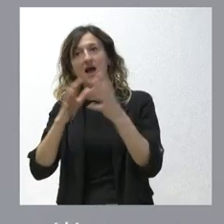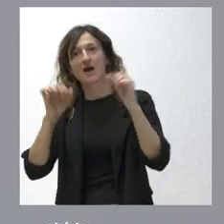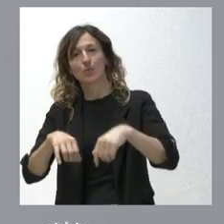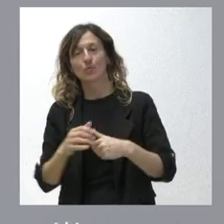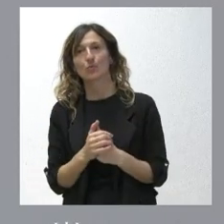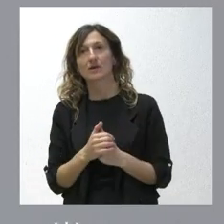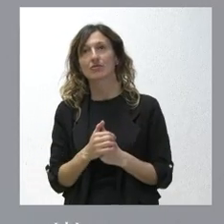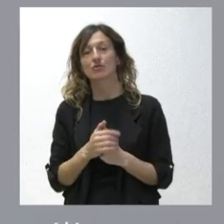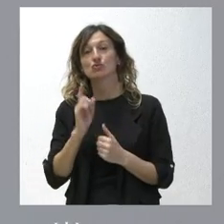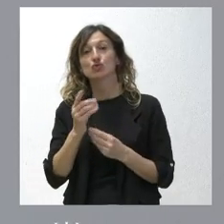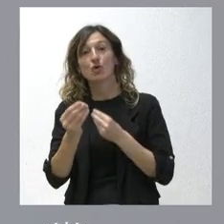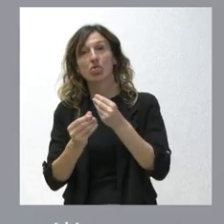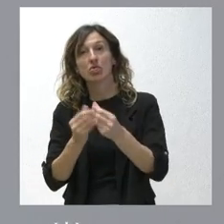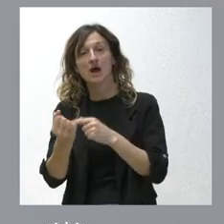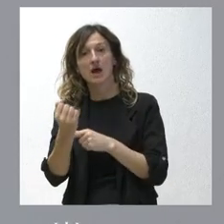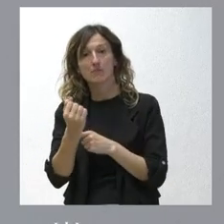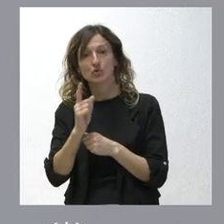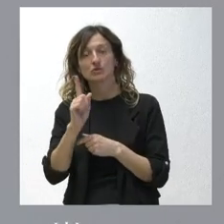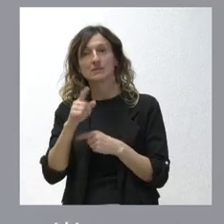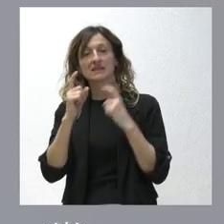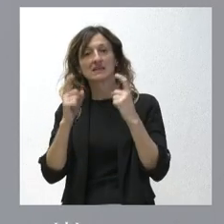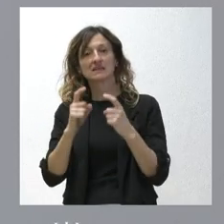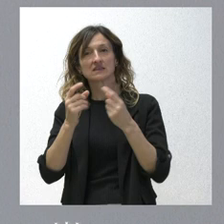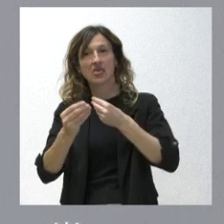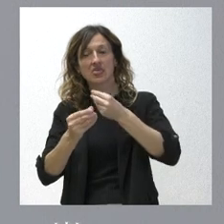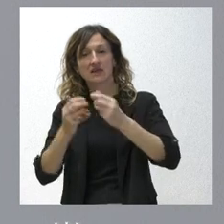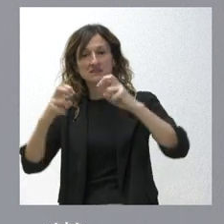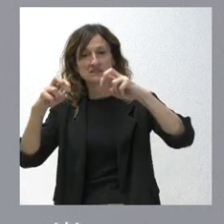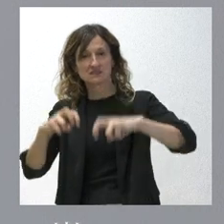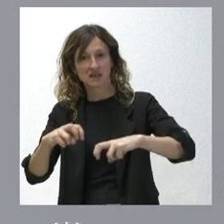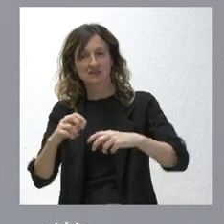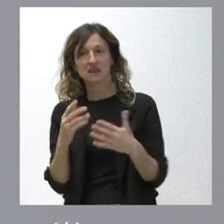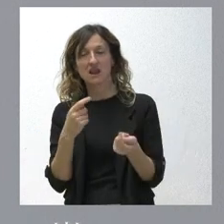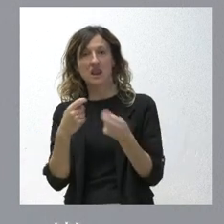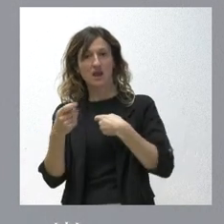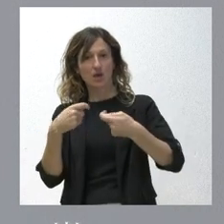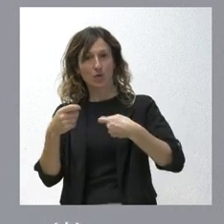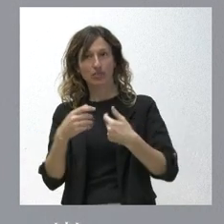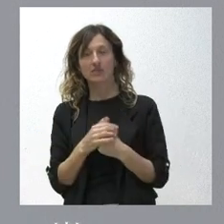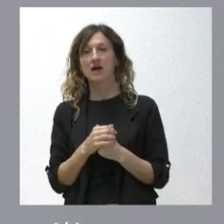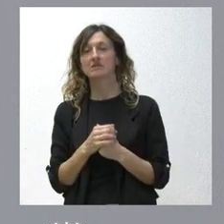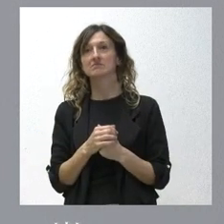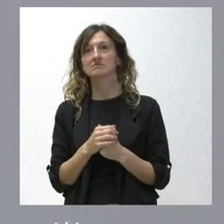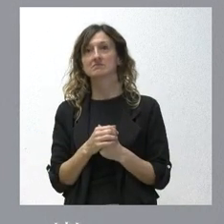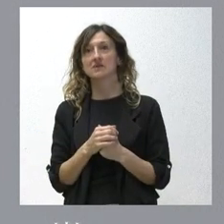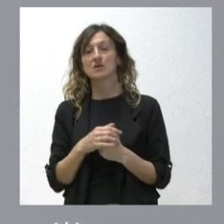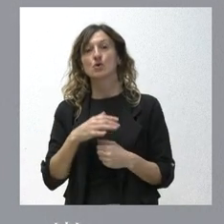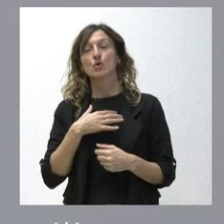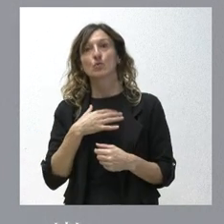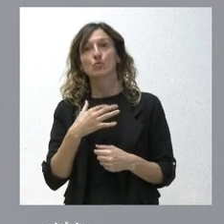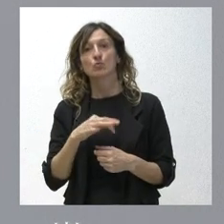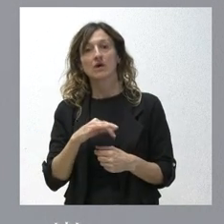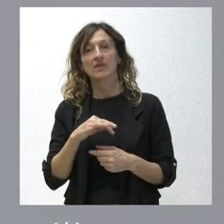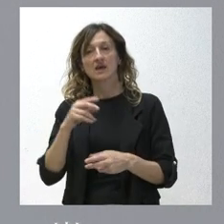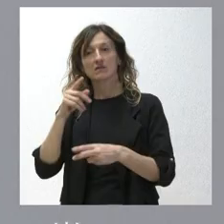trata solo de convencerles de que lo apoyen se trata de intentar convencerles que se sienten a negociar aunque para eso tengan que romper las